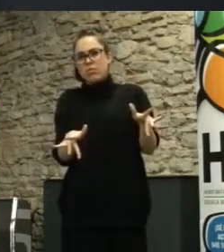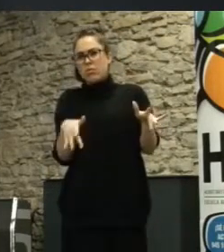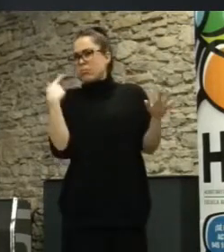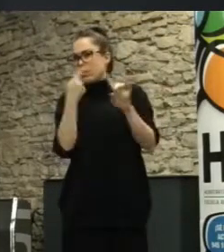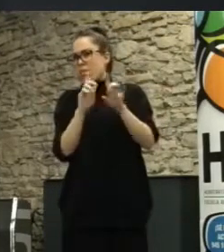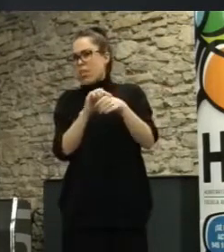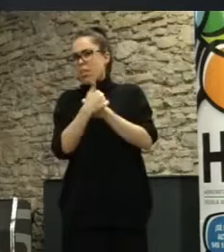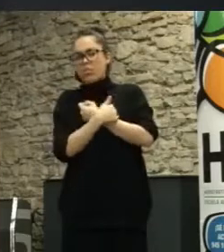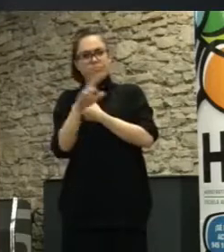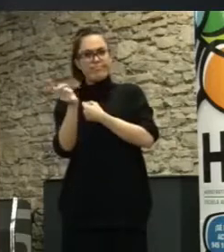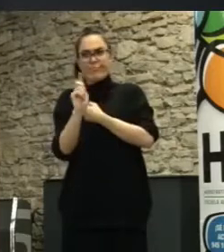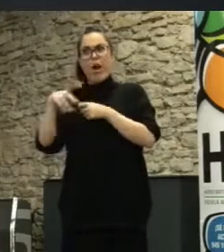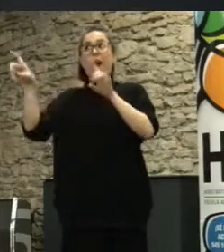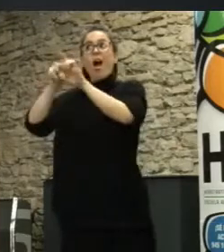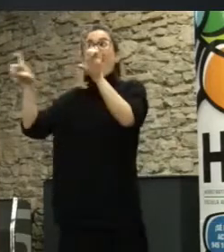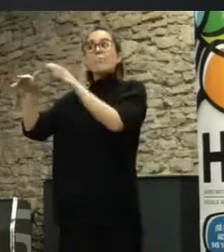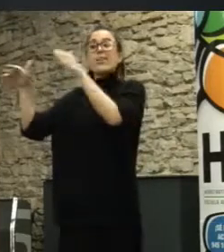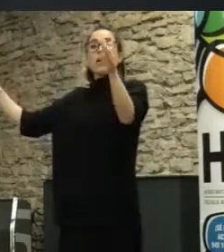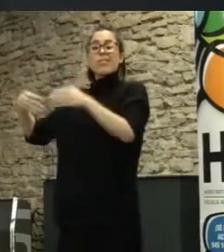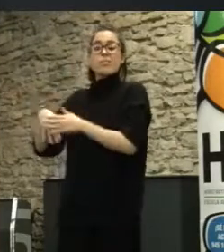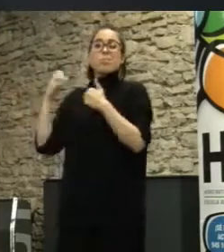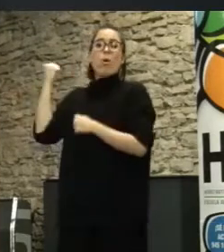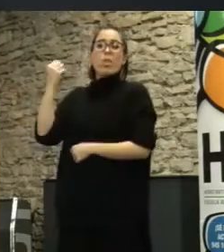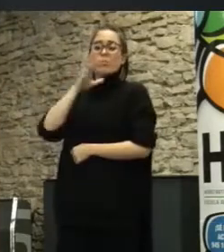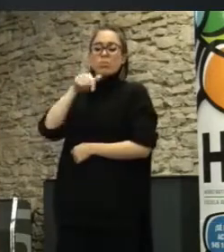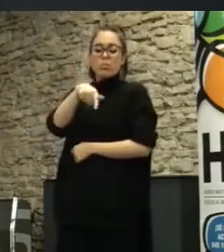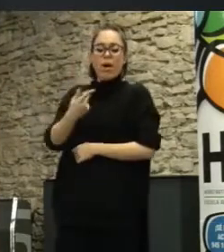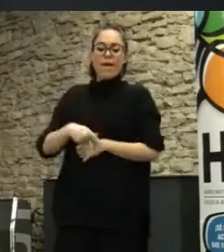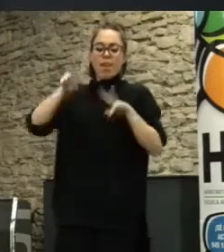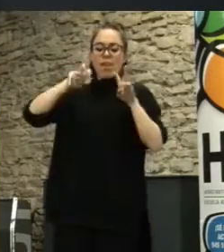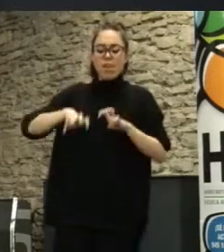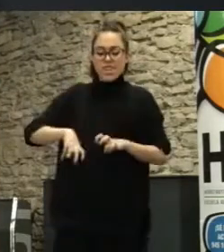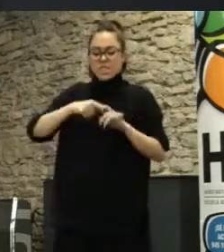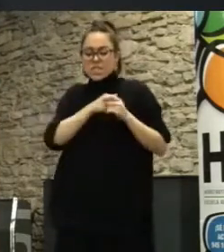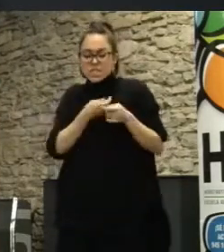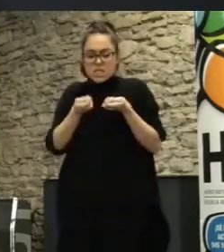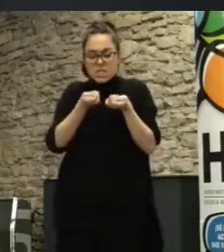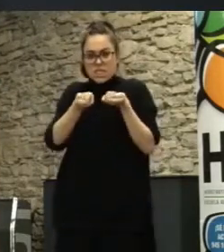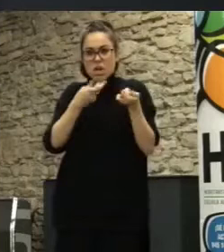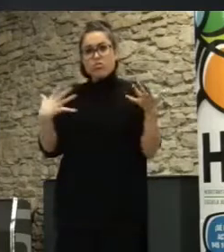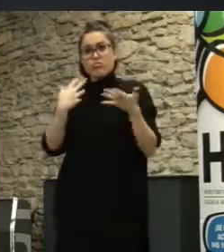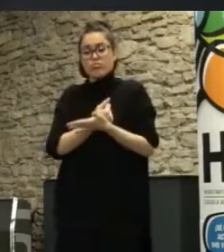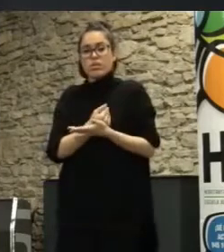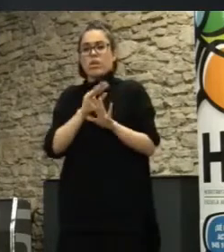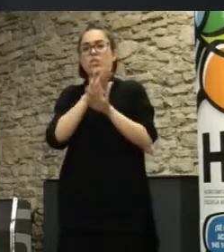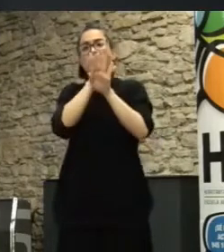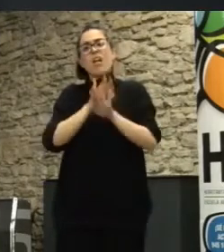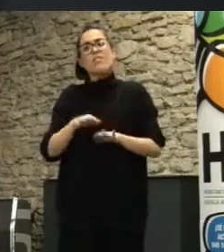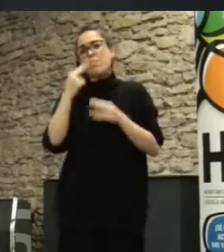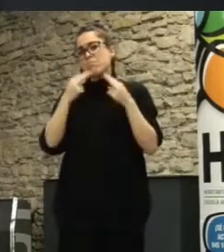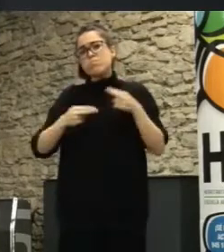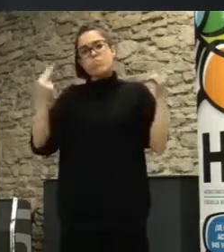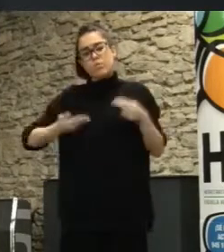ciudadana dependes de una multinacional y de sus reglas entonces ahí lo público lo público común es muy clave en todo esto